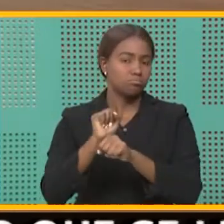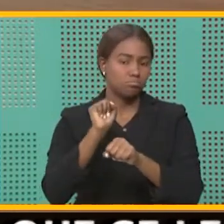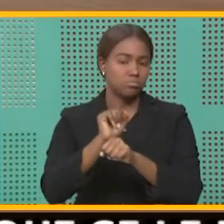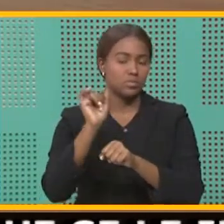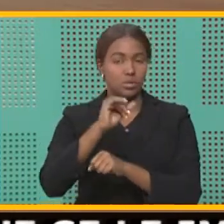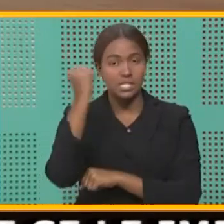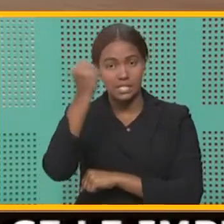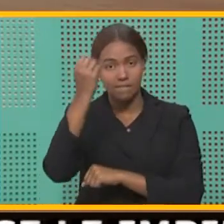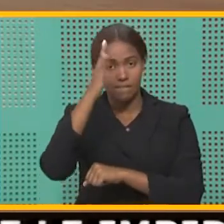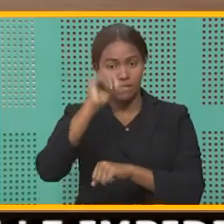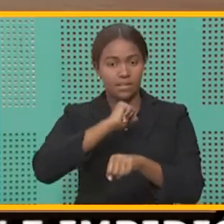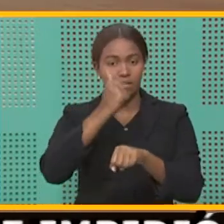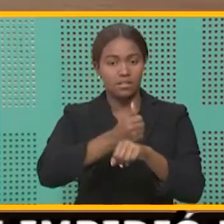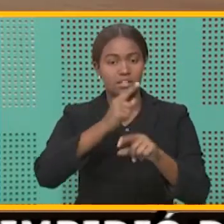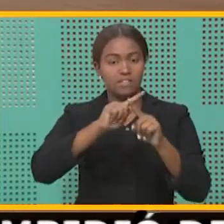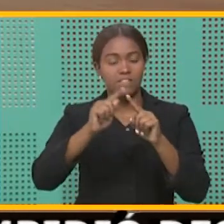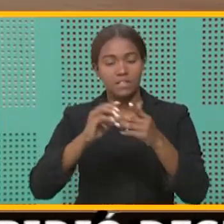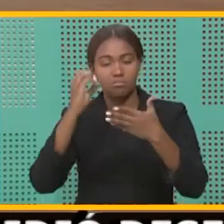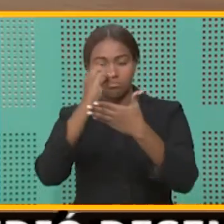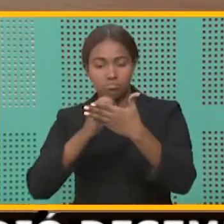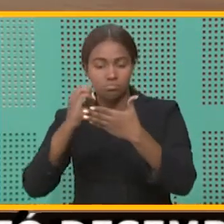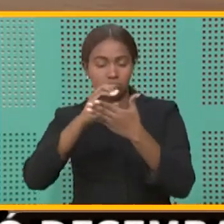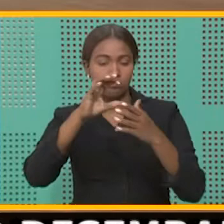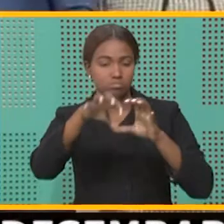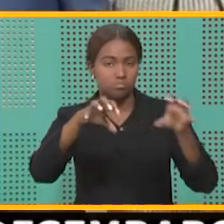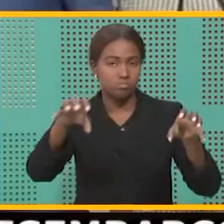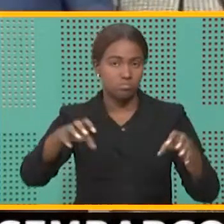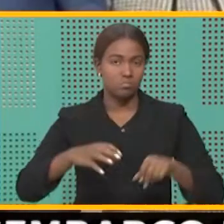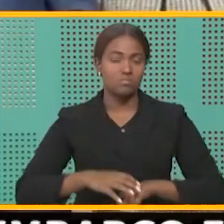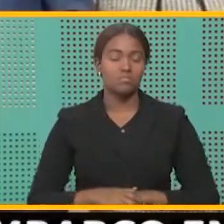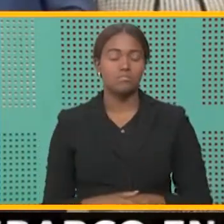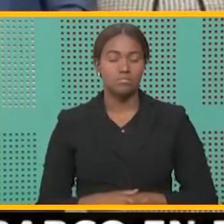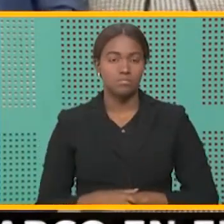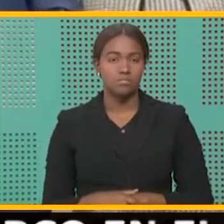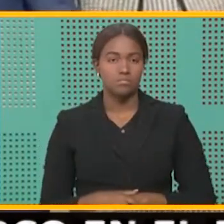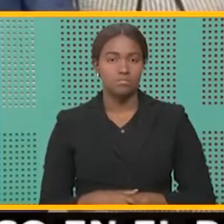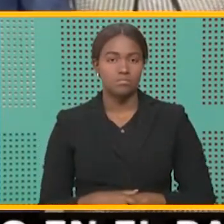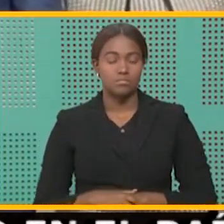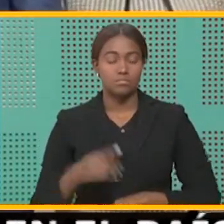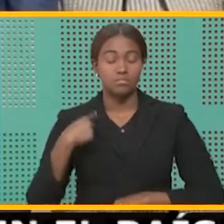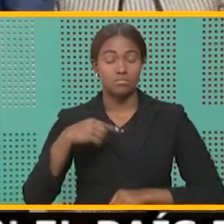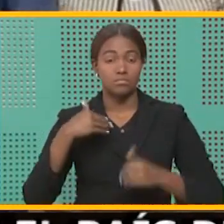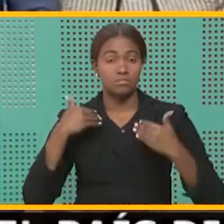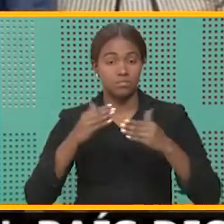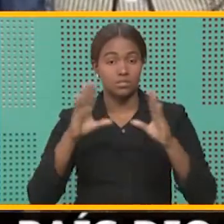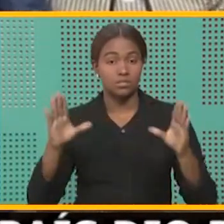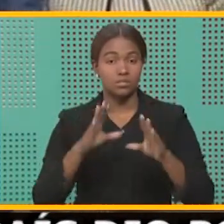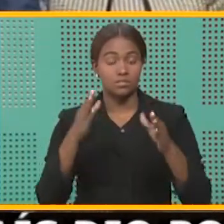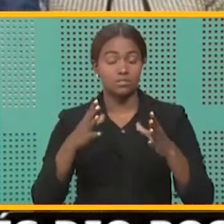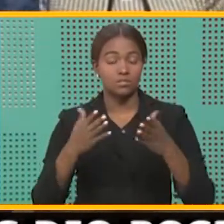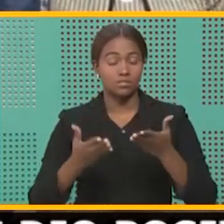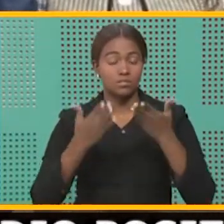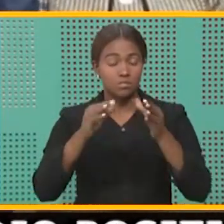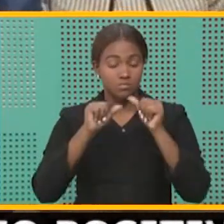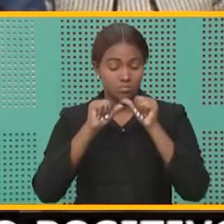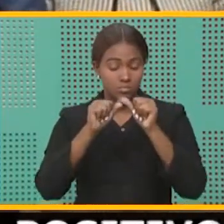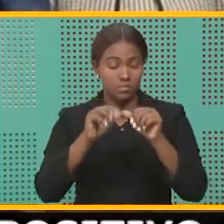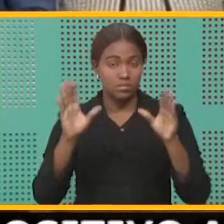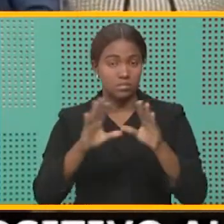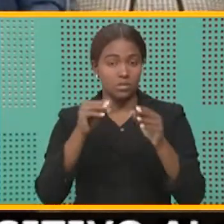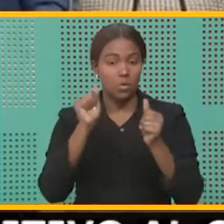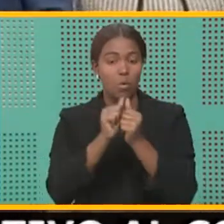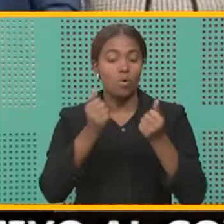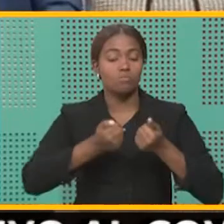sábado serán instalados los escáneres. Estamos siendo bastante fluidos y consistentes con la